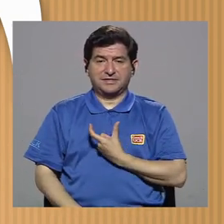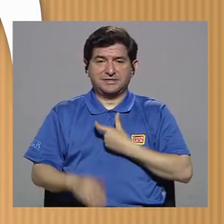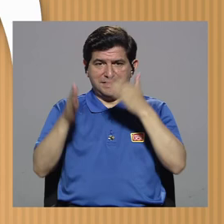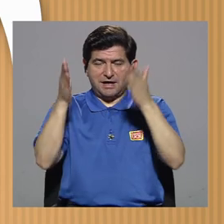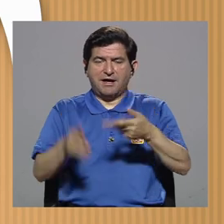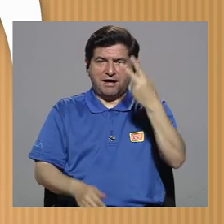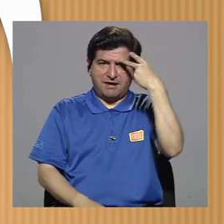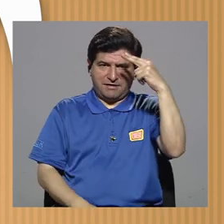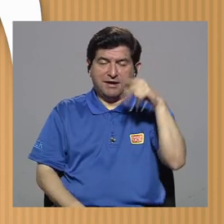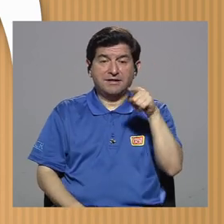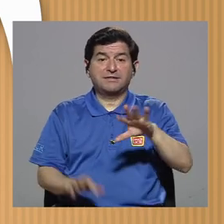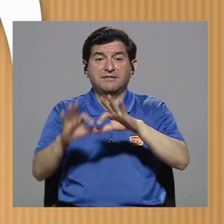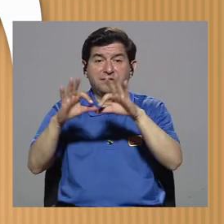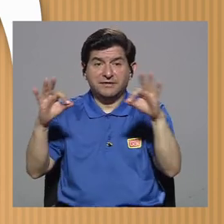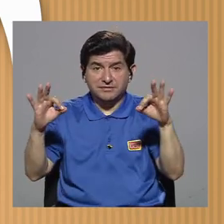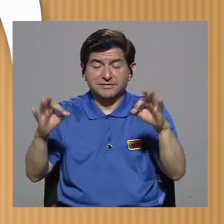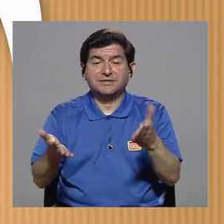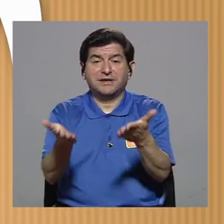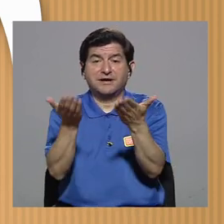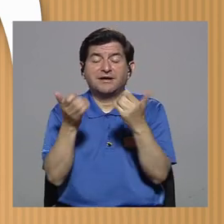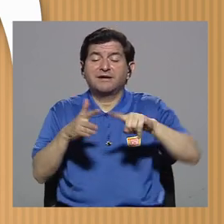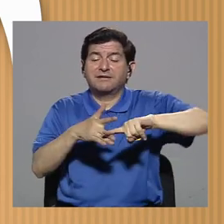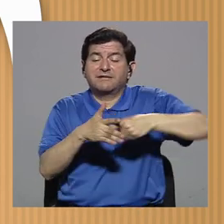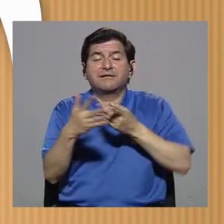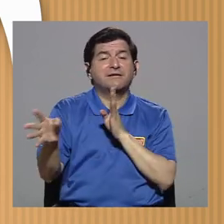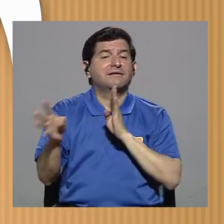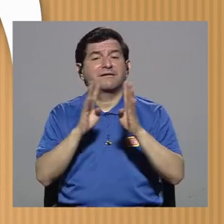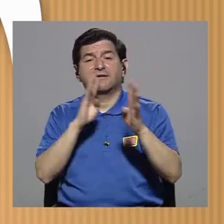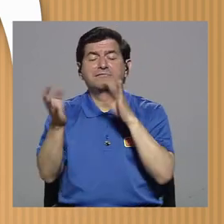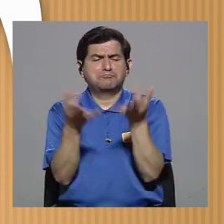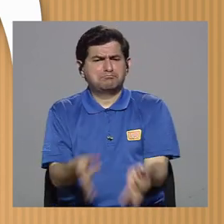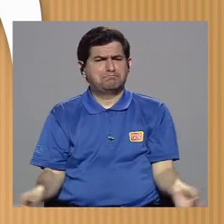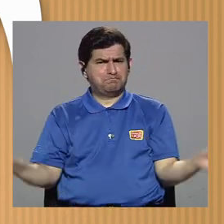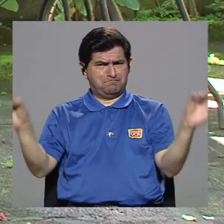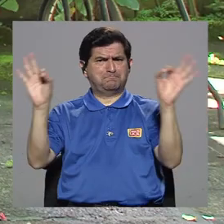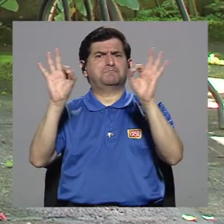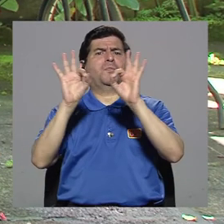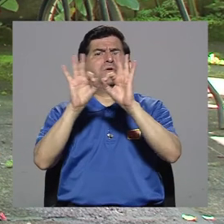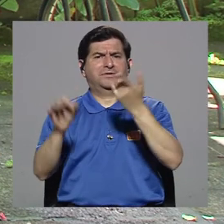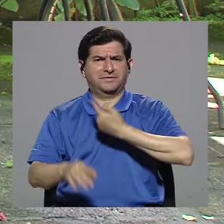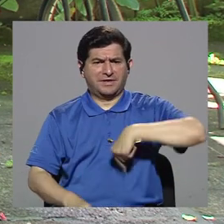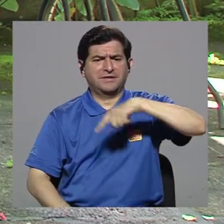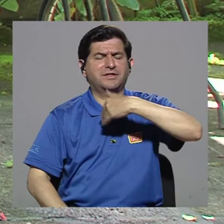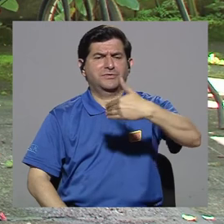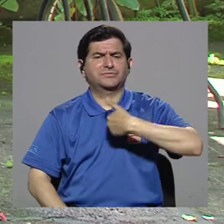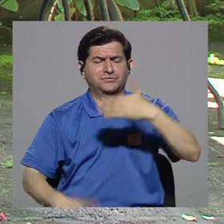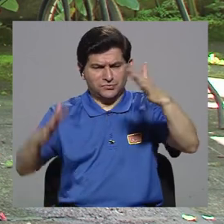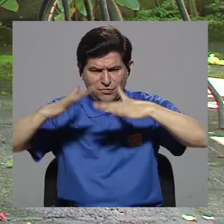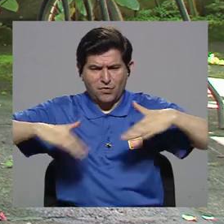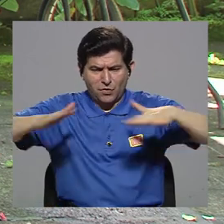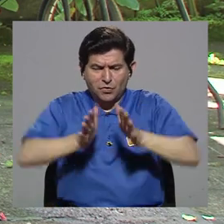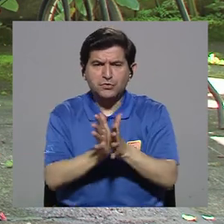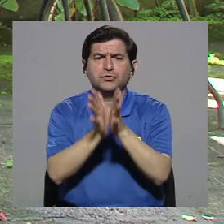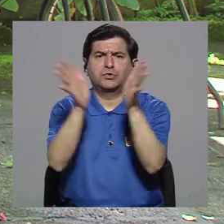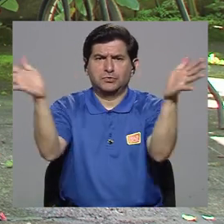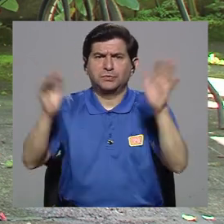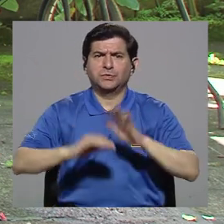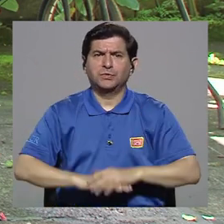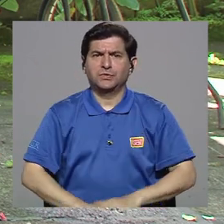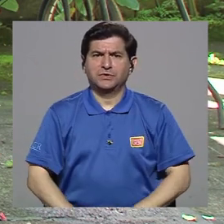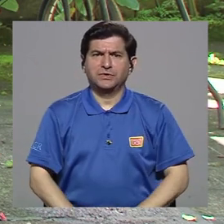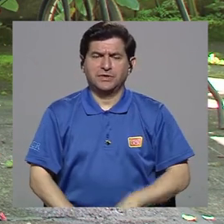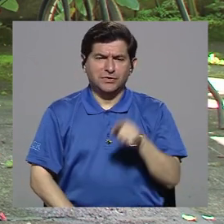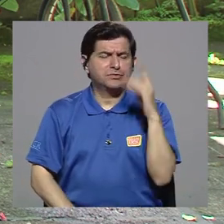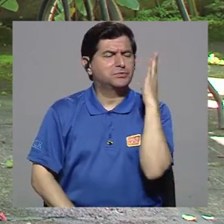alcalde mexicano. Y con esa frase quería entonces que empezáramos a hablar un poco de la importancia de tener los espacios públicos